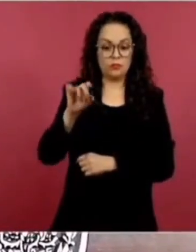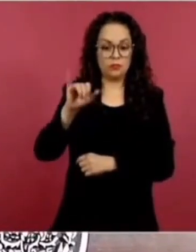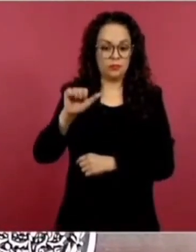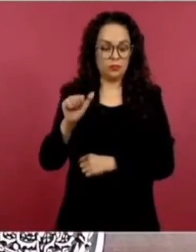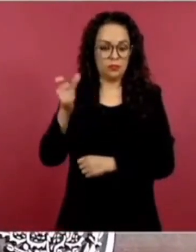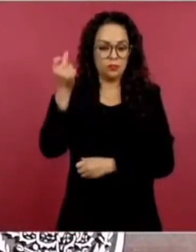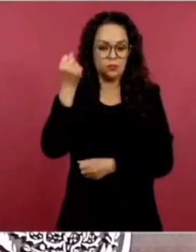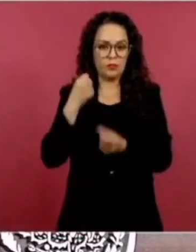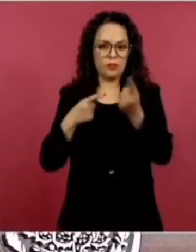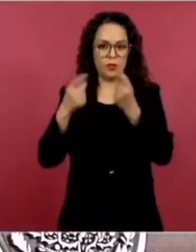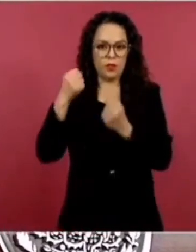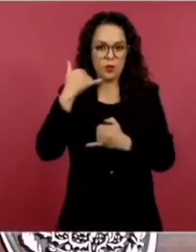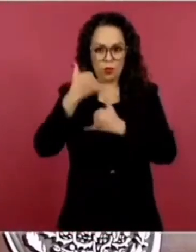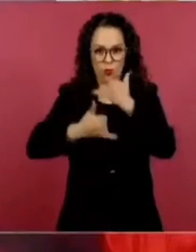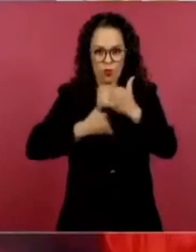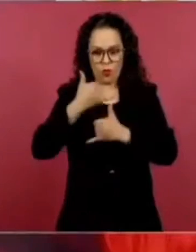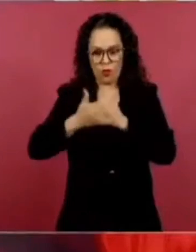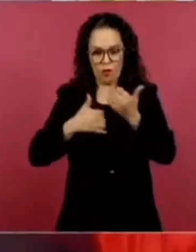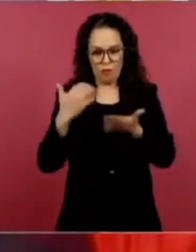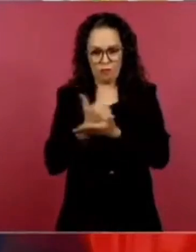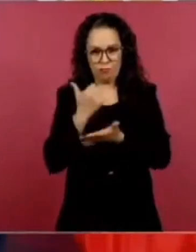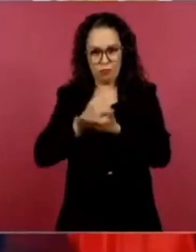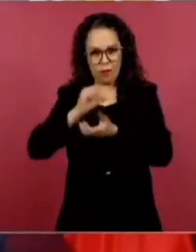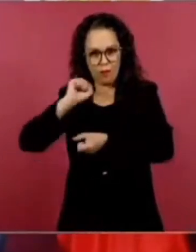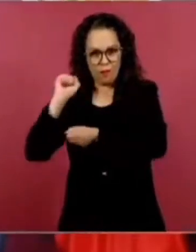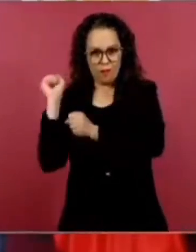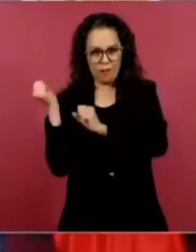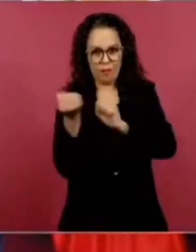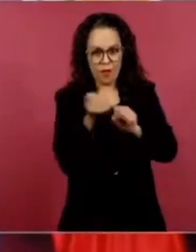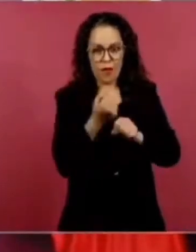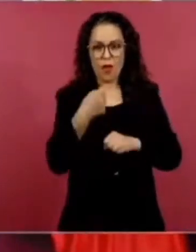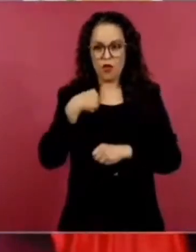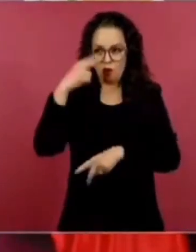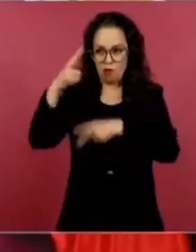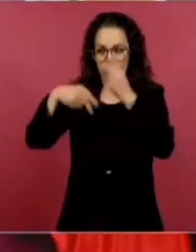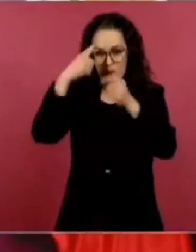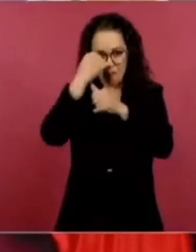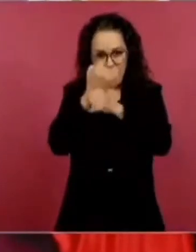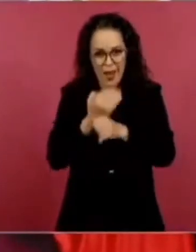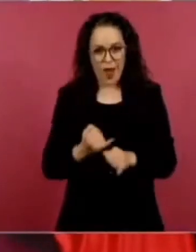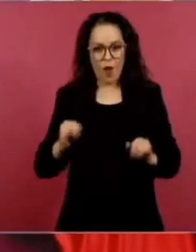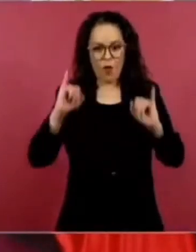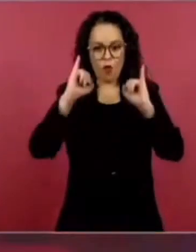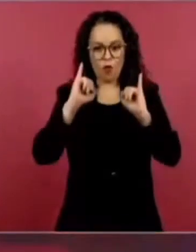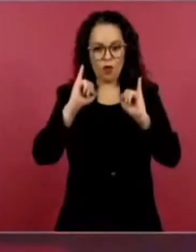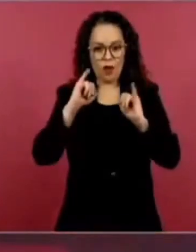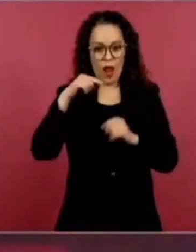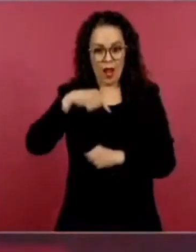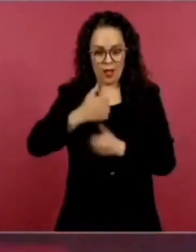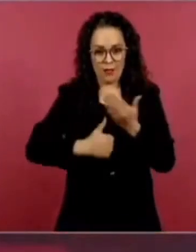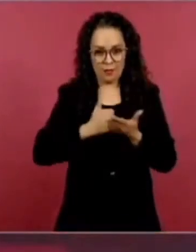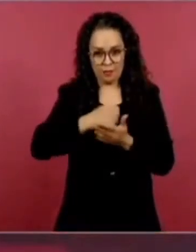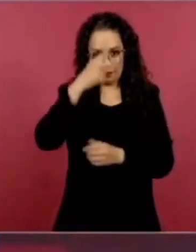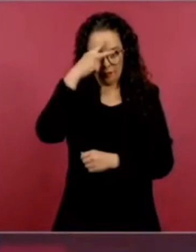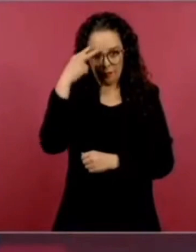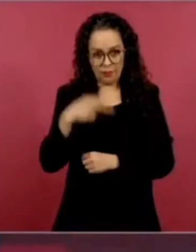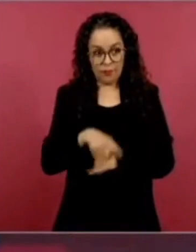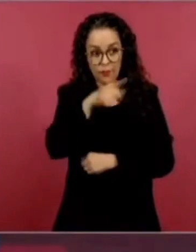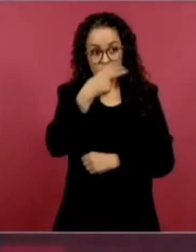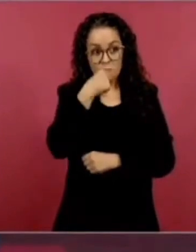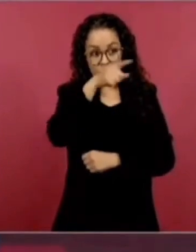campeonatos de béisbol aquí, en la Ciudad de México. Él era originario de Querétaro.